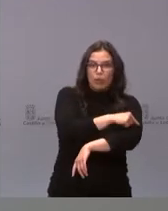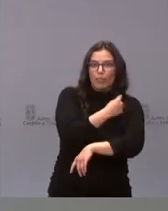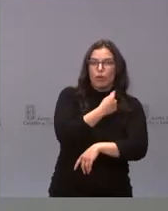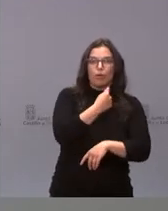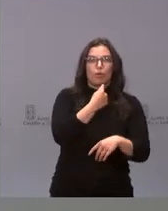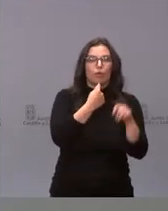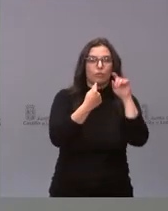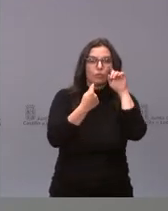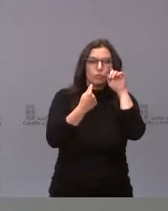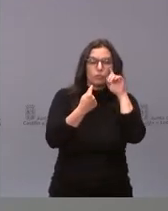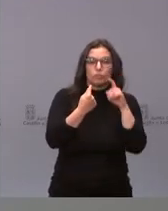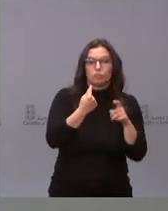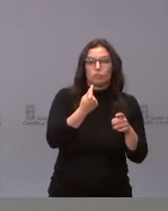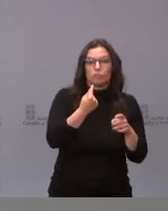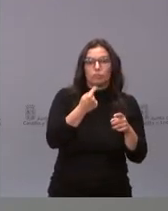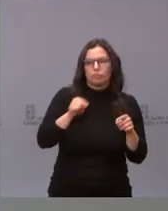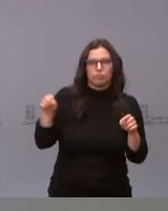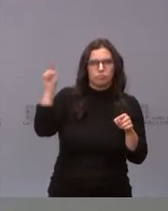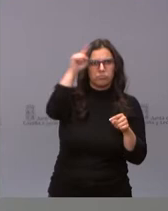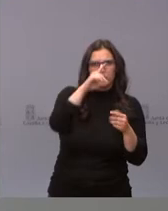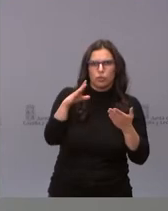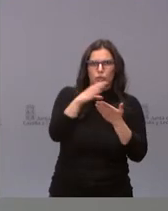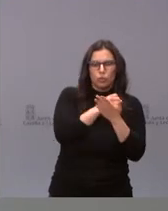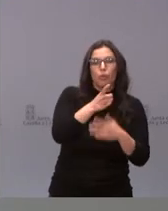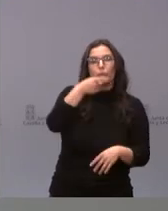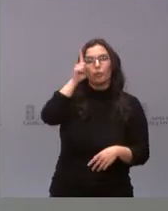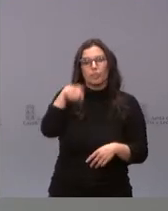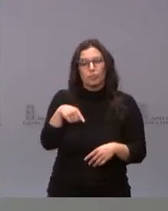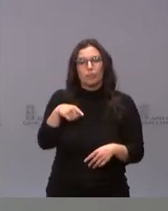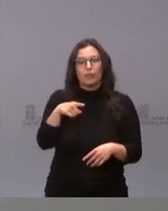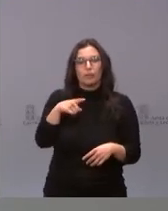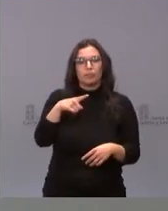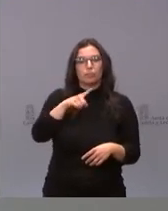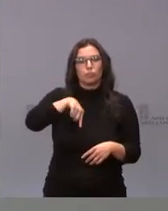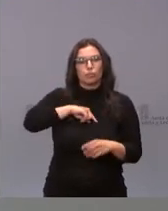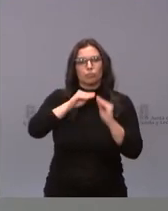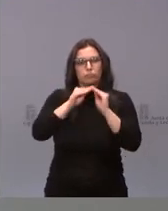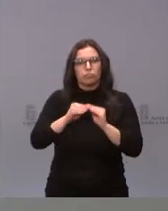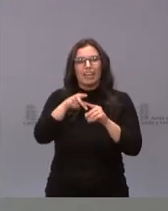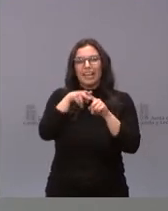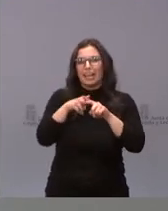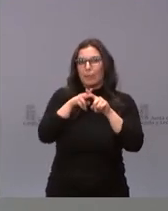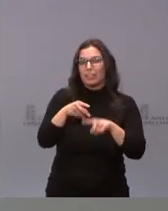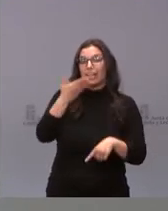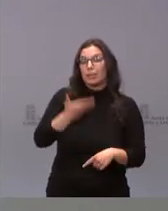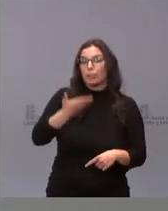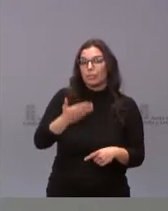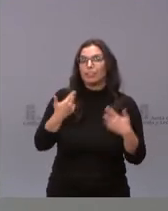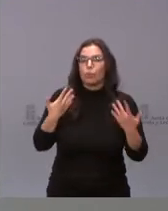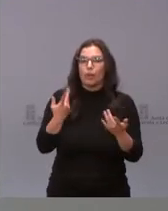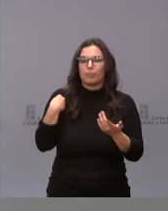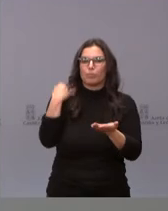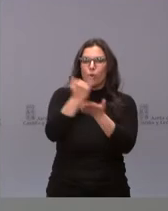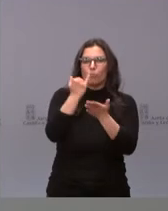en todos los sitios, haciendo una herramienta que nos parece importante, que es la de los cribados en aquellos